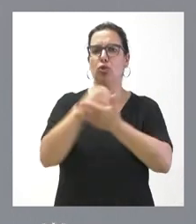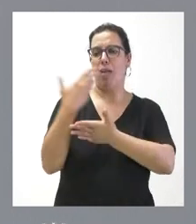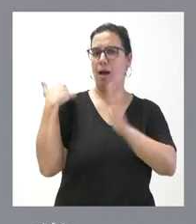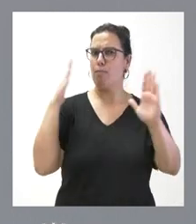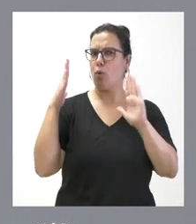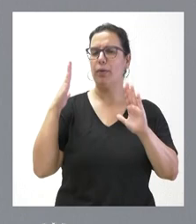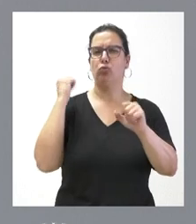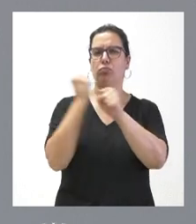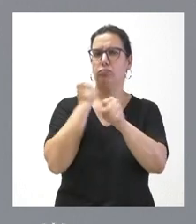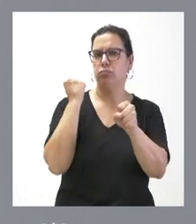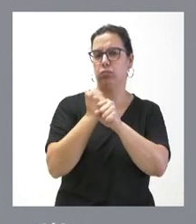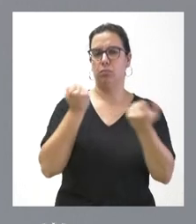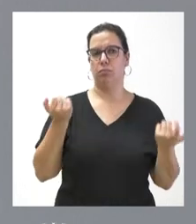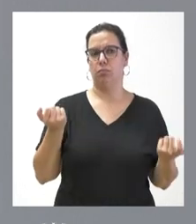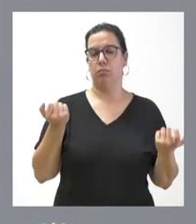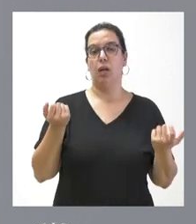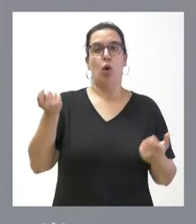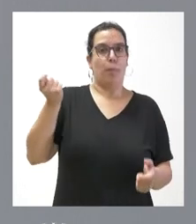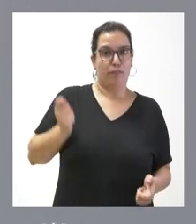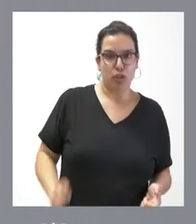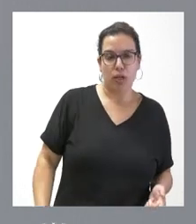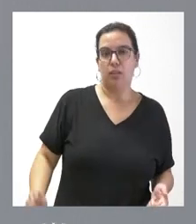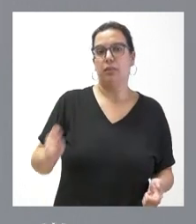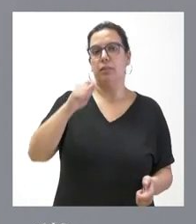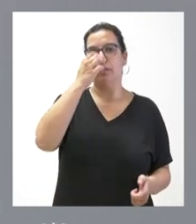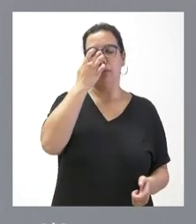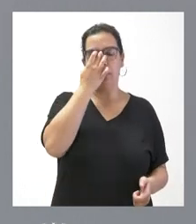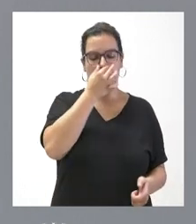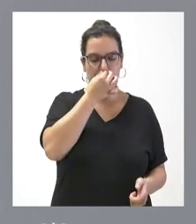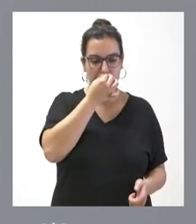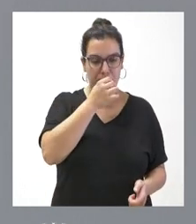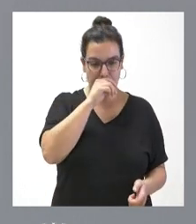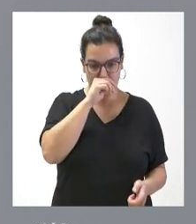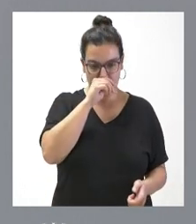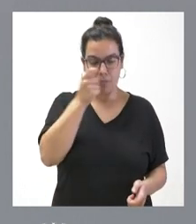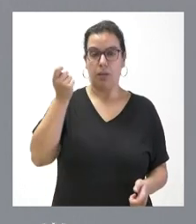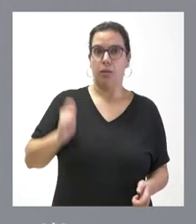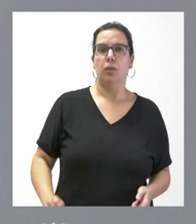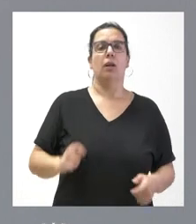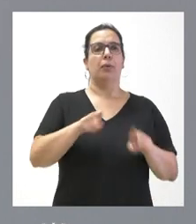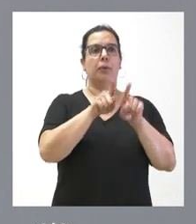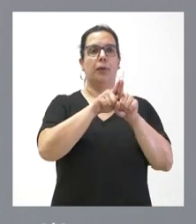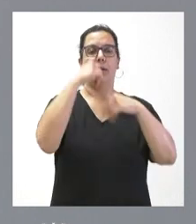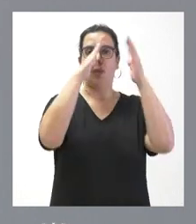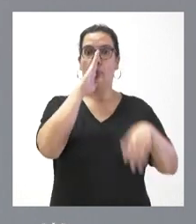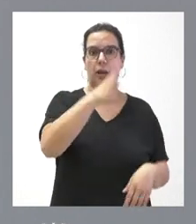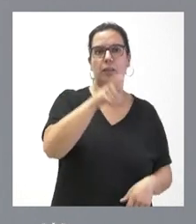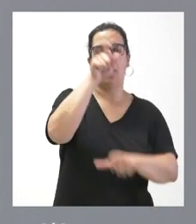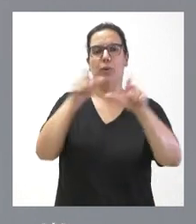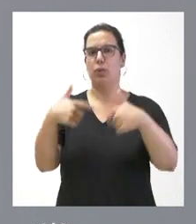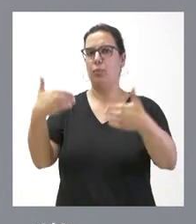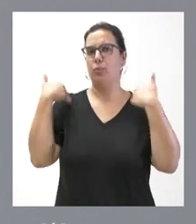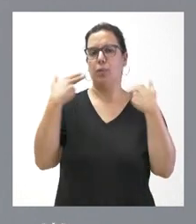momento, bien sean los profesionales que estuvieron en primera línea, bien sean las personas que desde la responsabilidad pública tuvieron que tomar